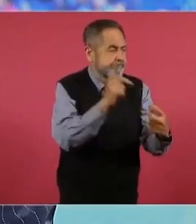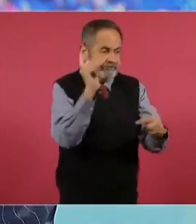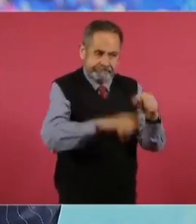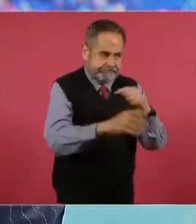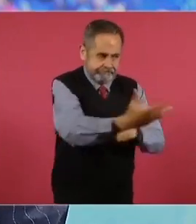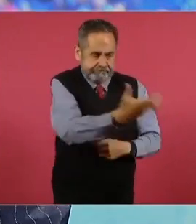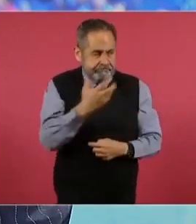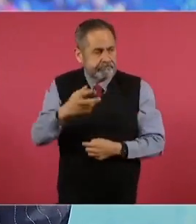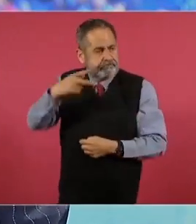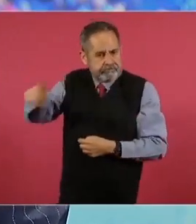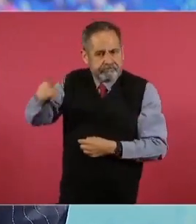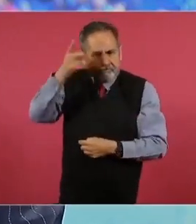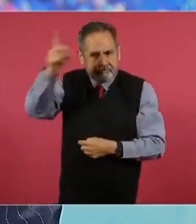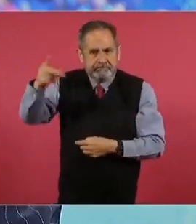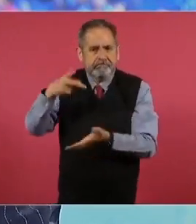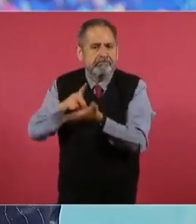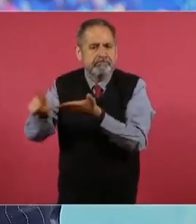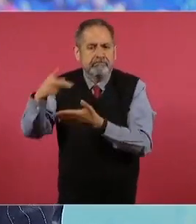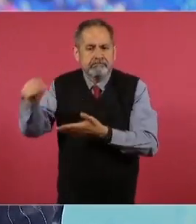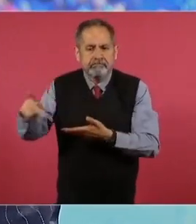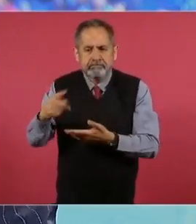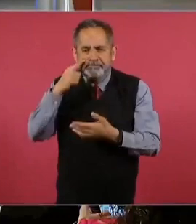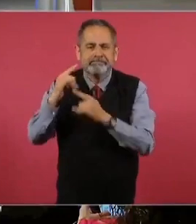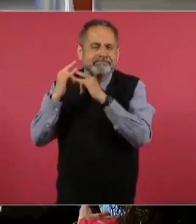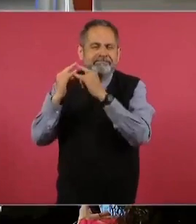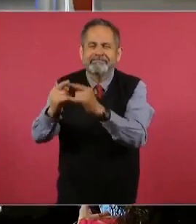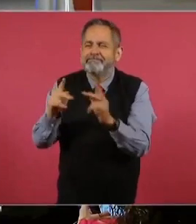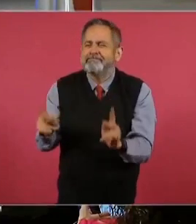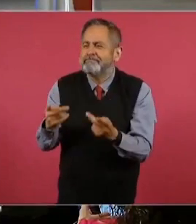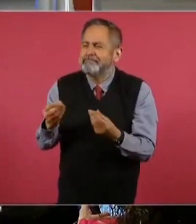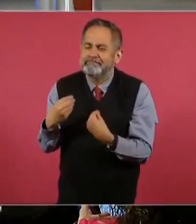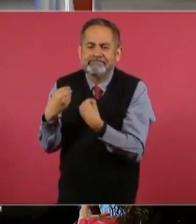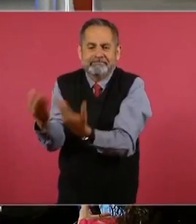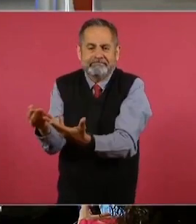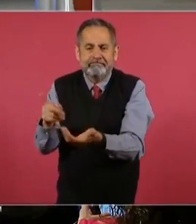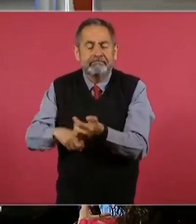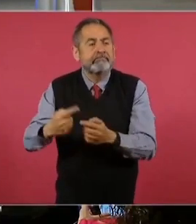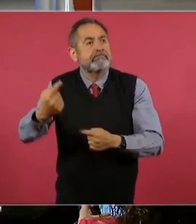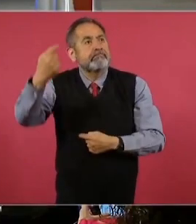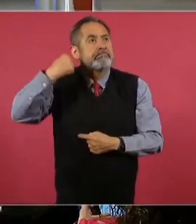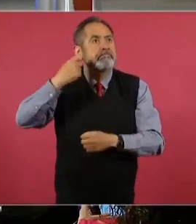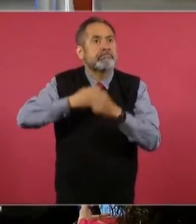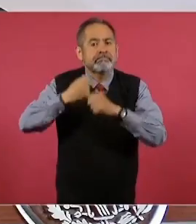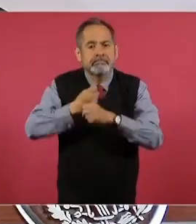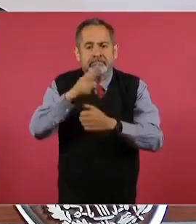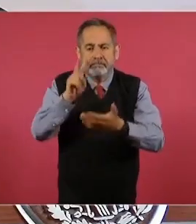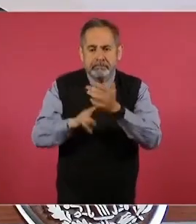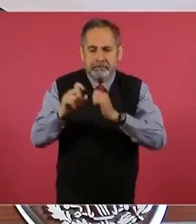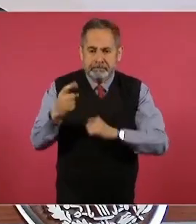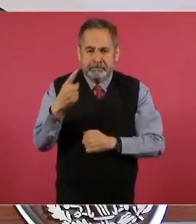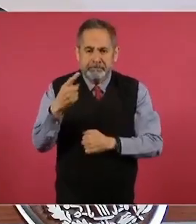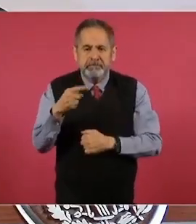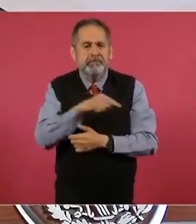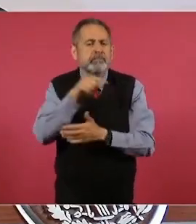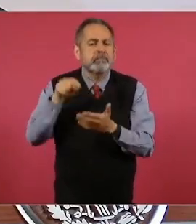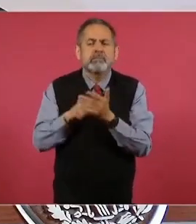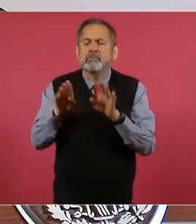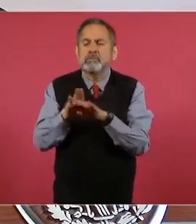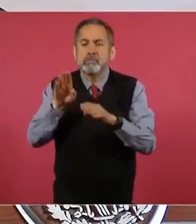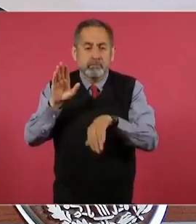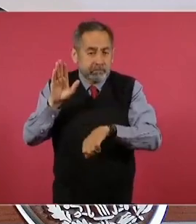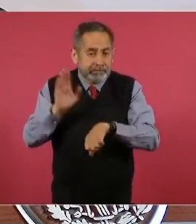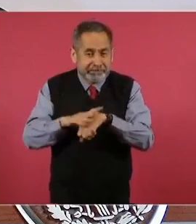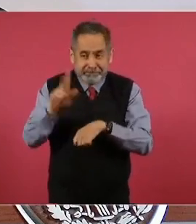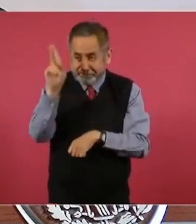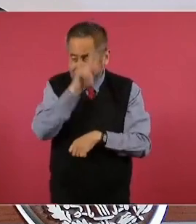Se trata del Tianguis de Bienestar, una estrategia que inició en agosto de 2021 en zonas con mayor